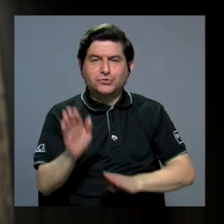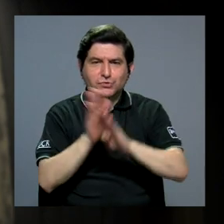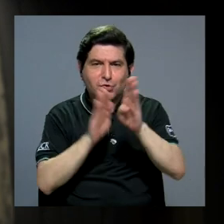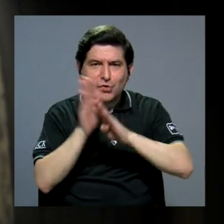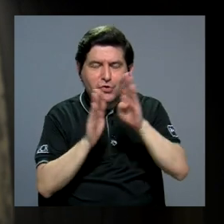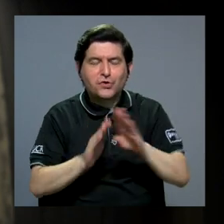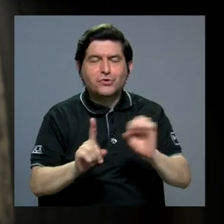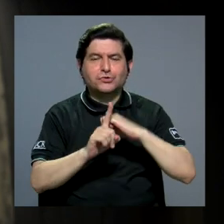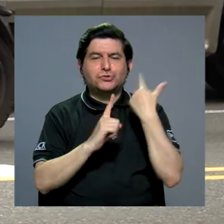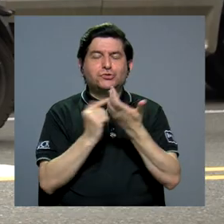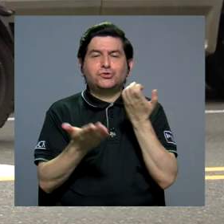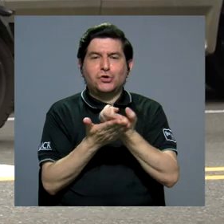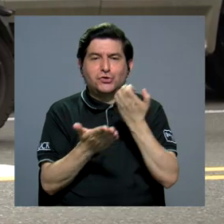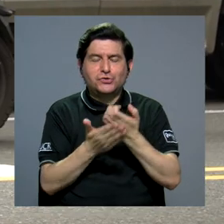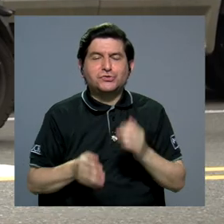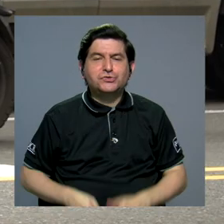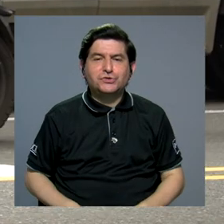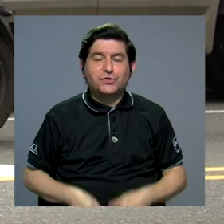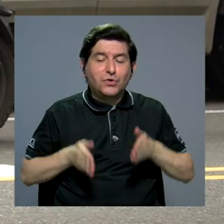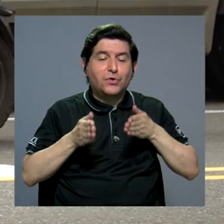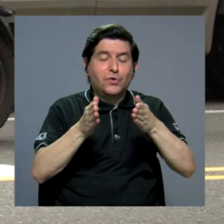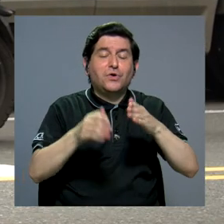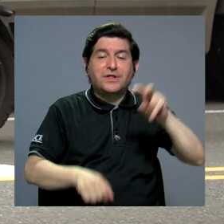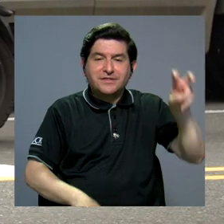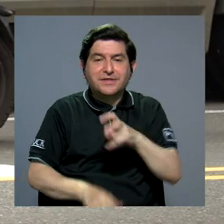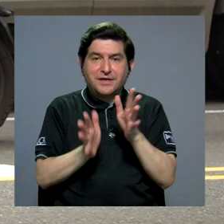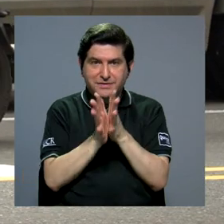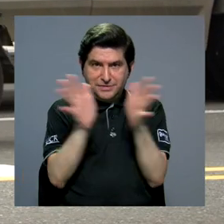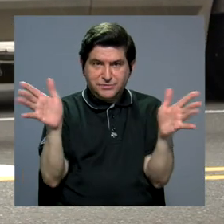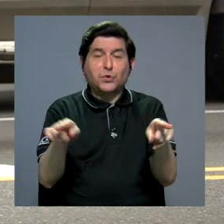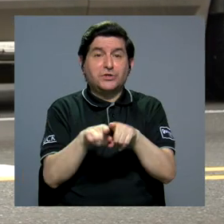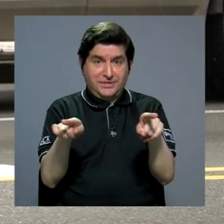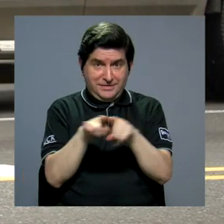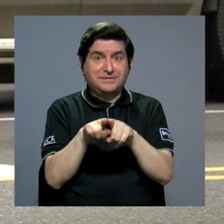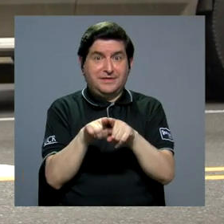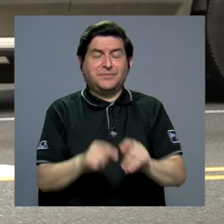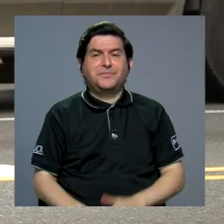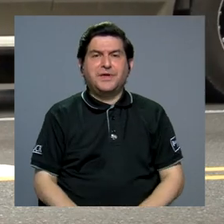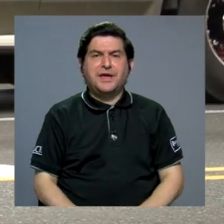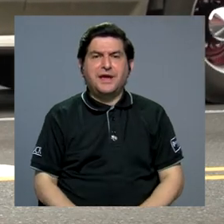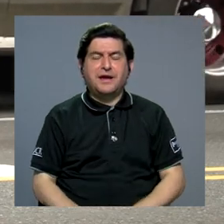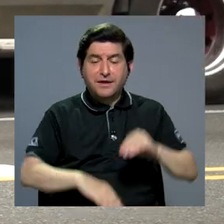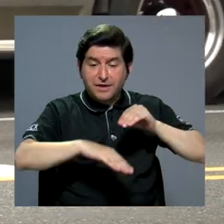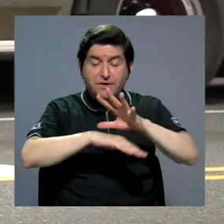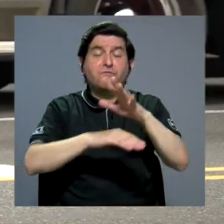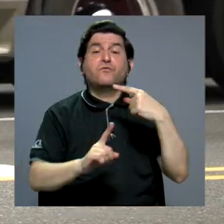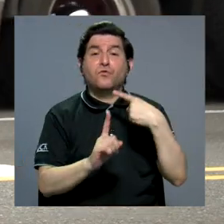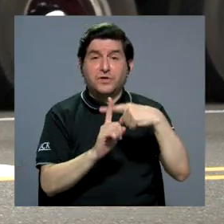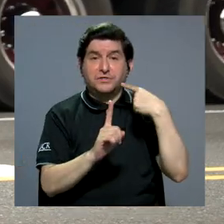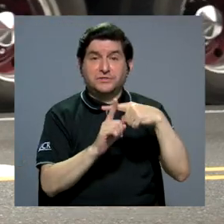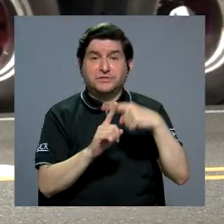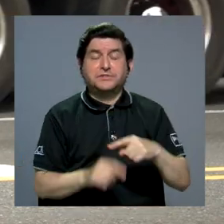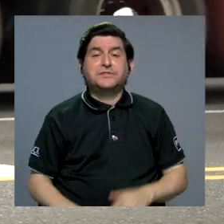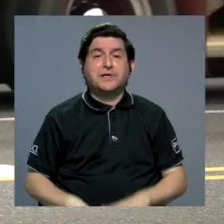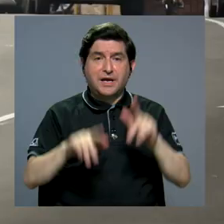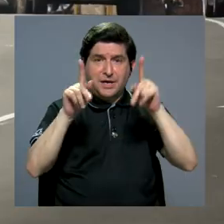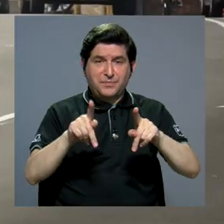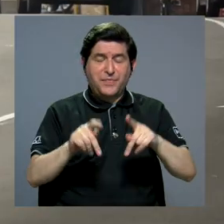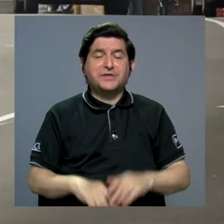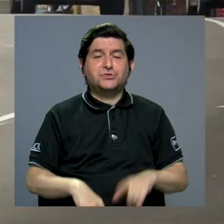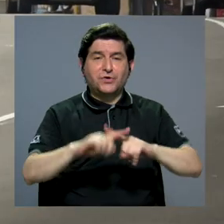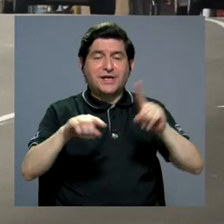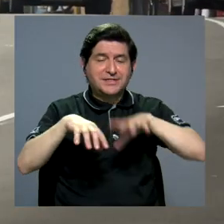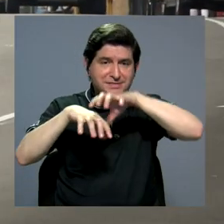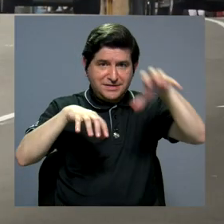desarrollo socioeconómico en los corredores de transporte público, sino que también habrá repercusiones positivas para los pobladores de